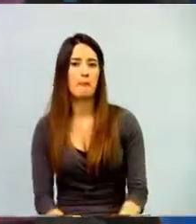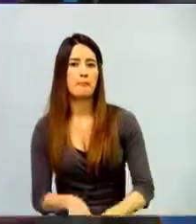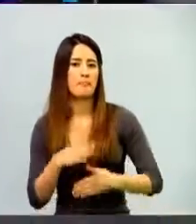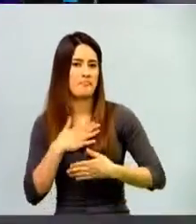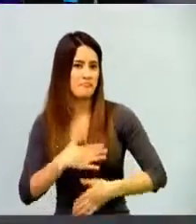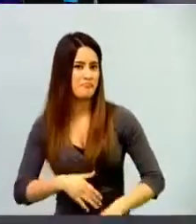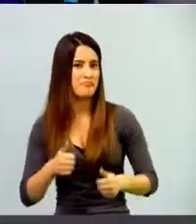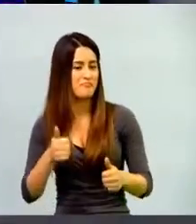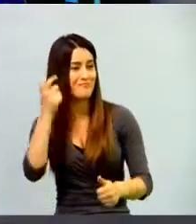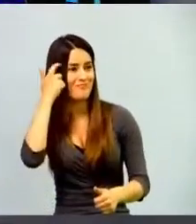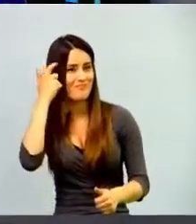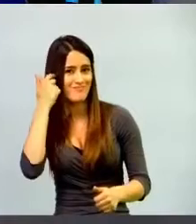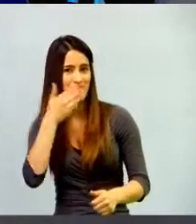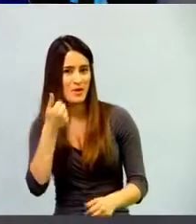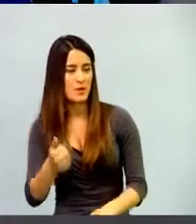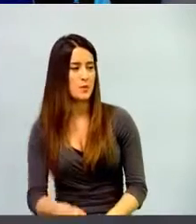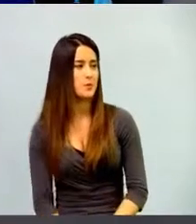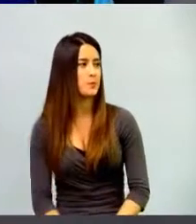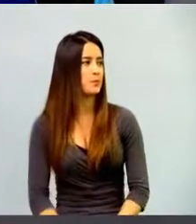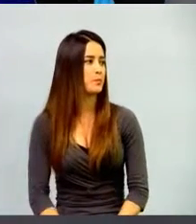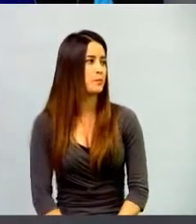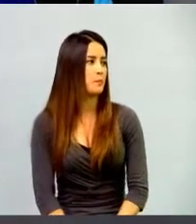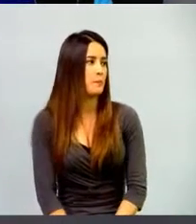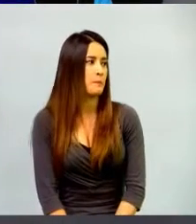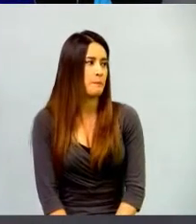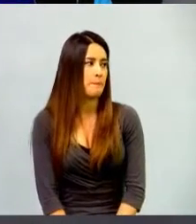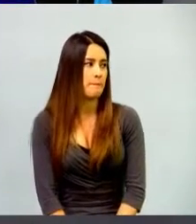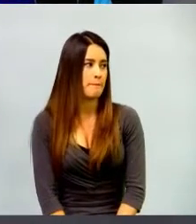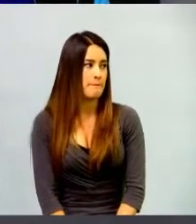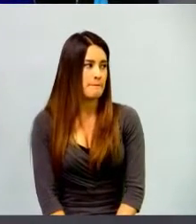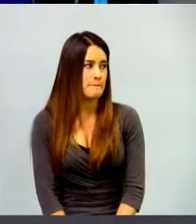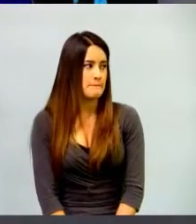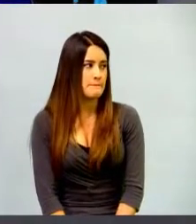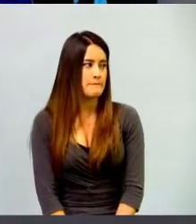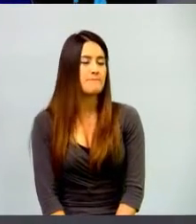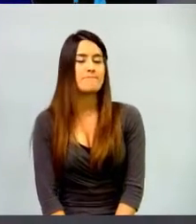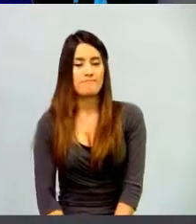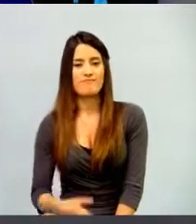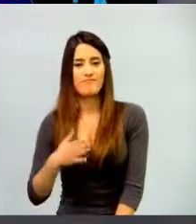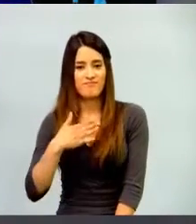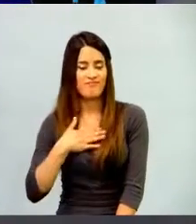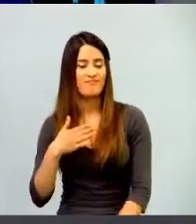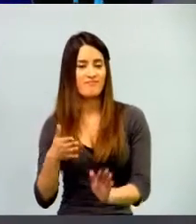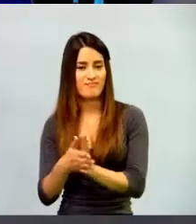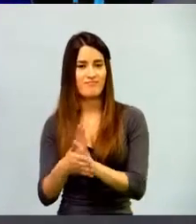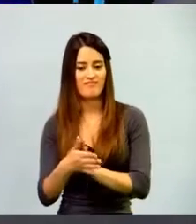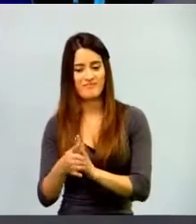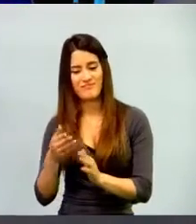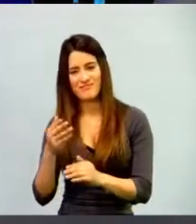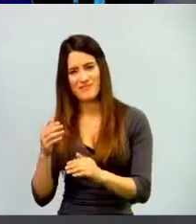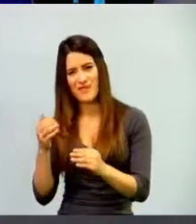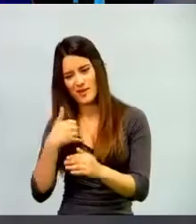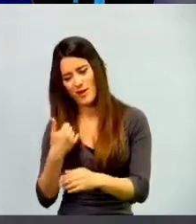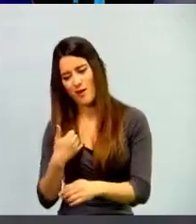Tengo... No, sigue Adriana. No, yo lo digo ya por la experiencia que vivo con los chicos.